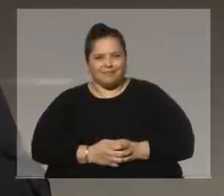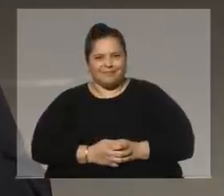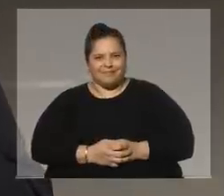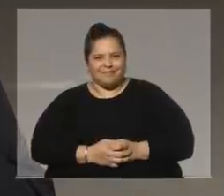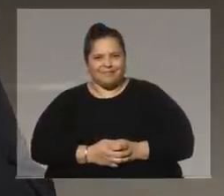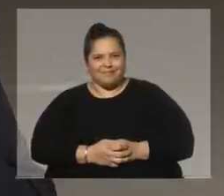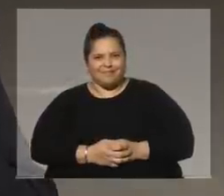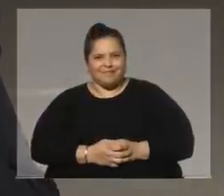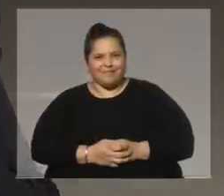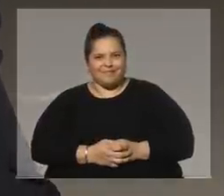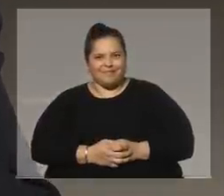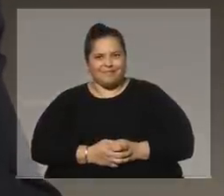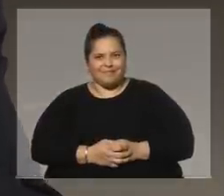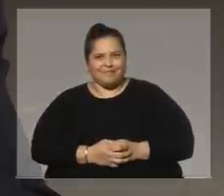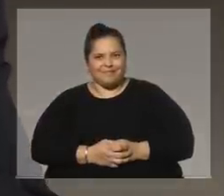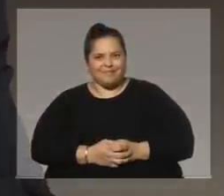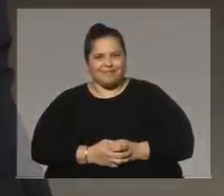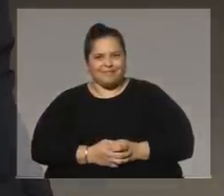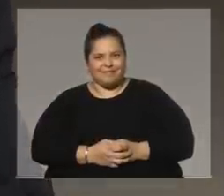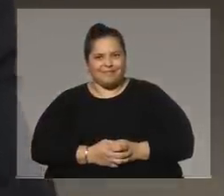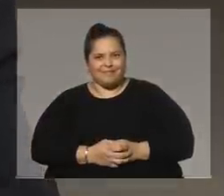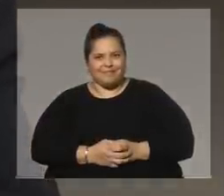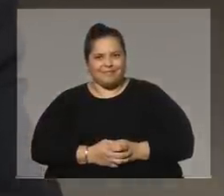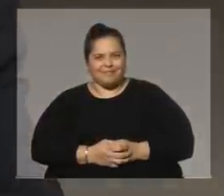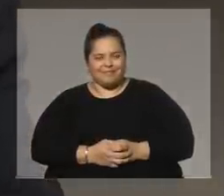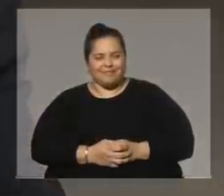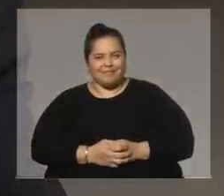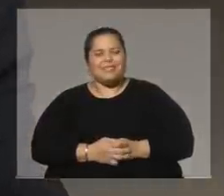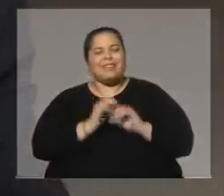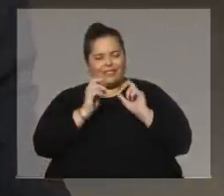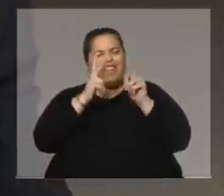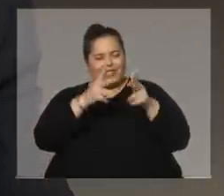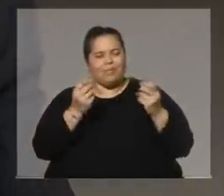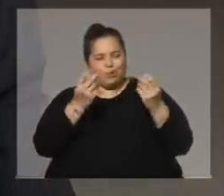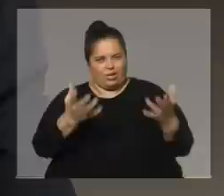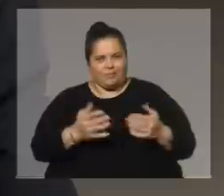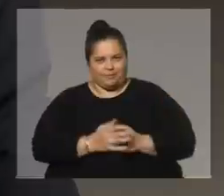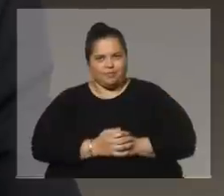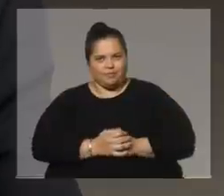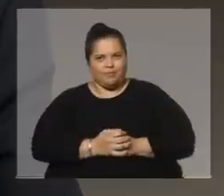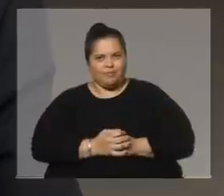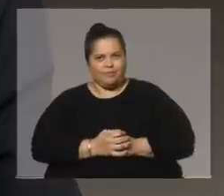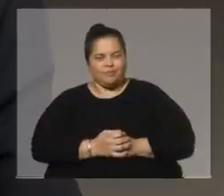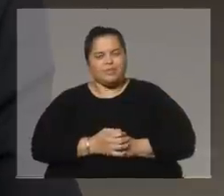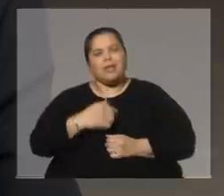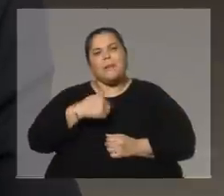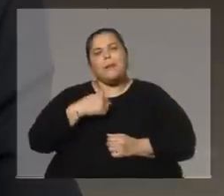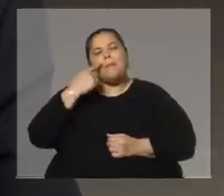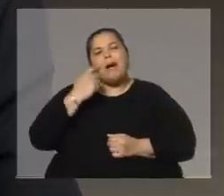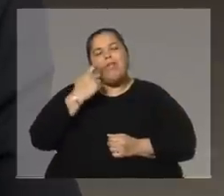Sí. ¿La dejás ahí? No, no. Te voy a decir por qué. Mi padre